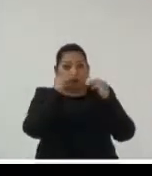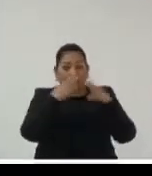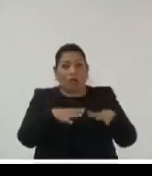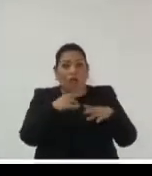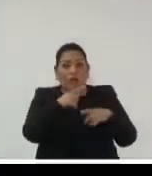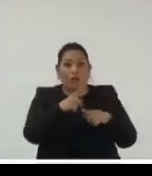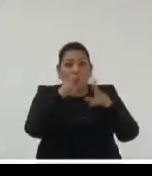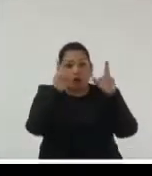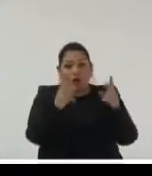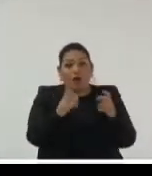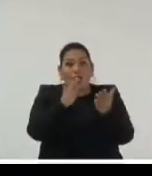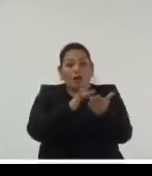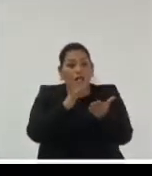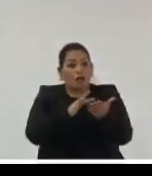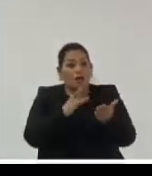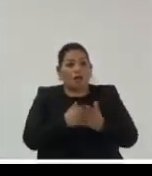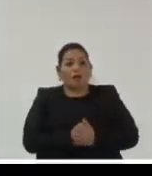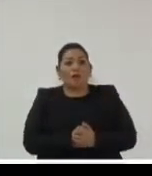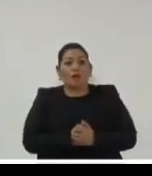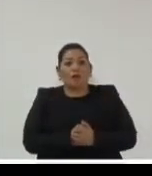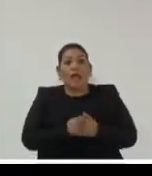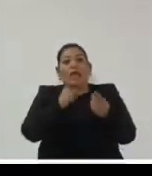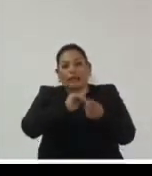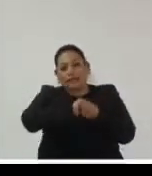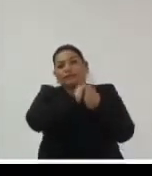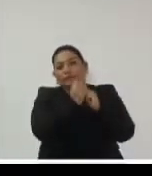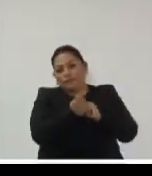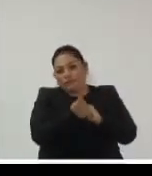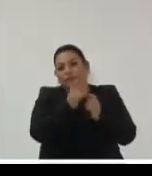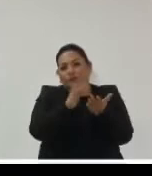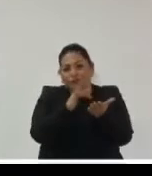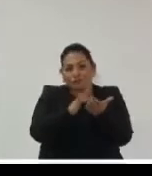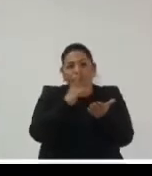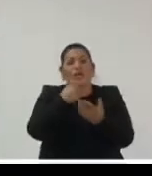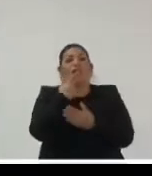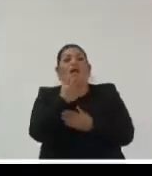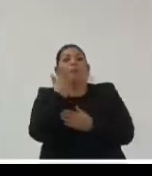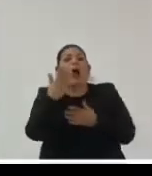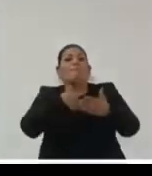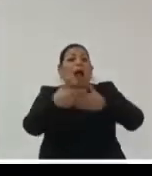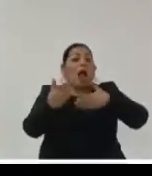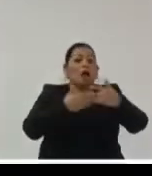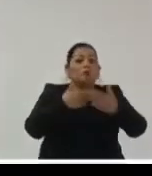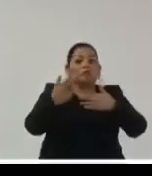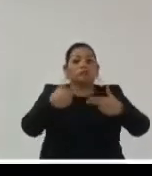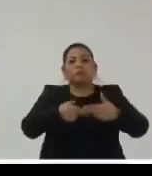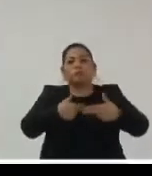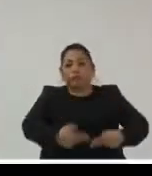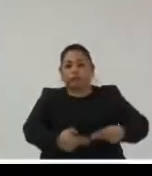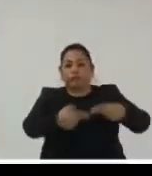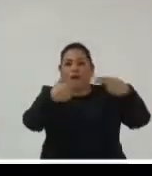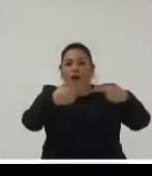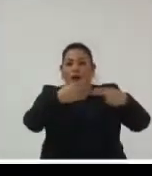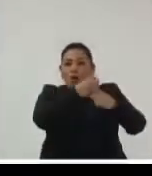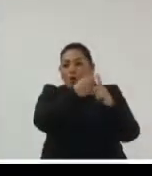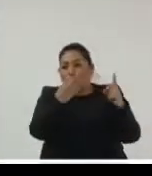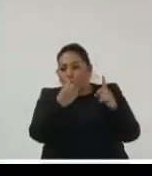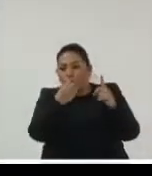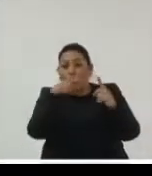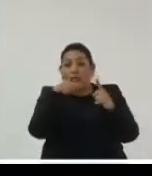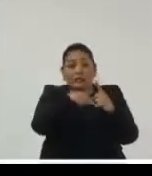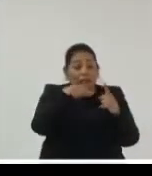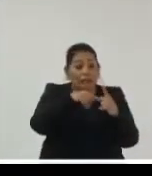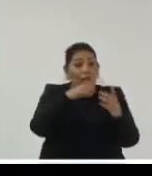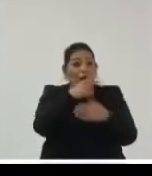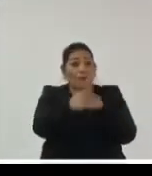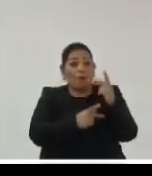central son las tecnologías como tal la transformación digital estamos hablando de transformar el modelo de negocio de la organización en función de su